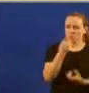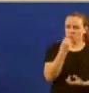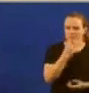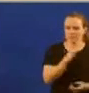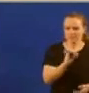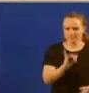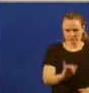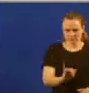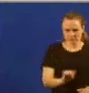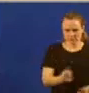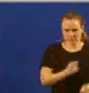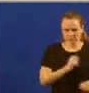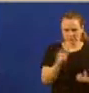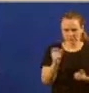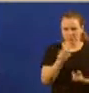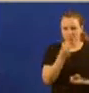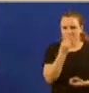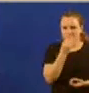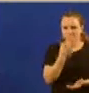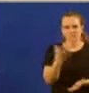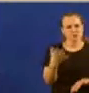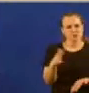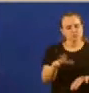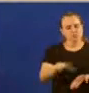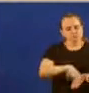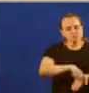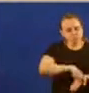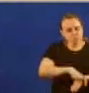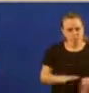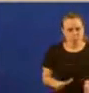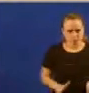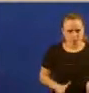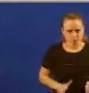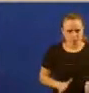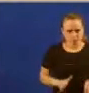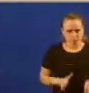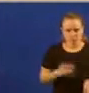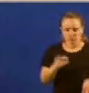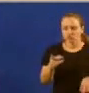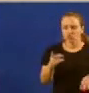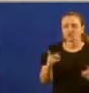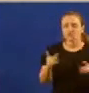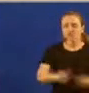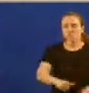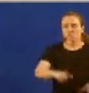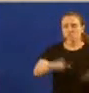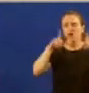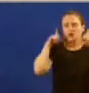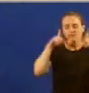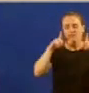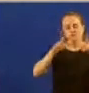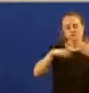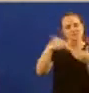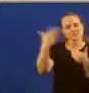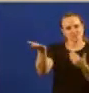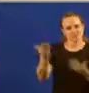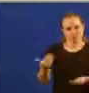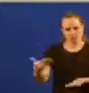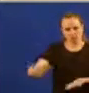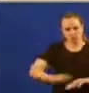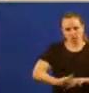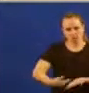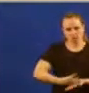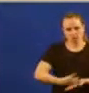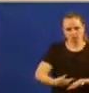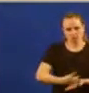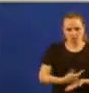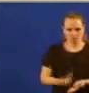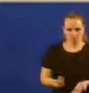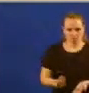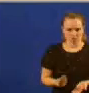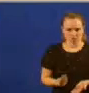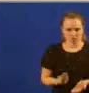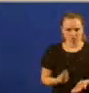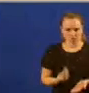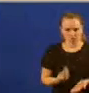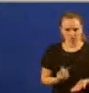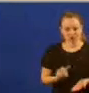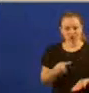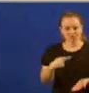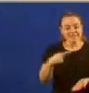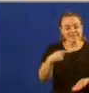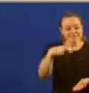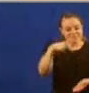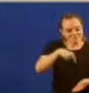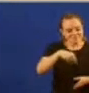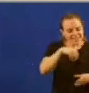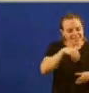ainda que están demasiado concentradas pero o protagonismo da demanda externa é excesivo camiñaríamos mellor sobre os dous pés pero a demanda